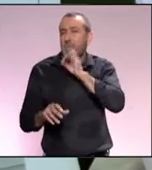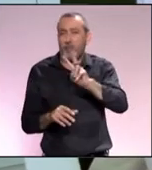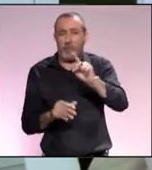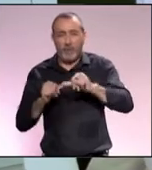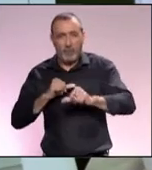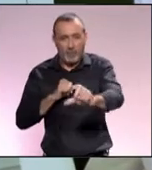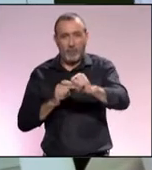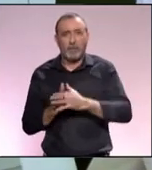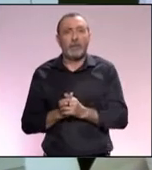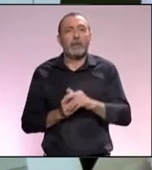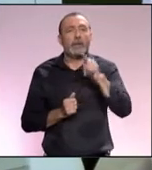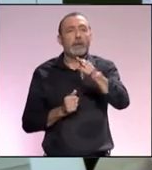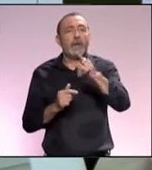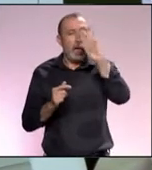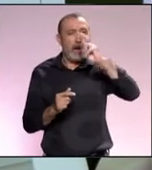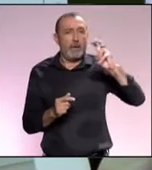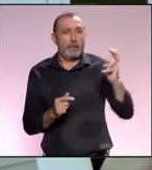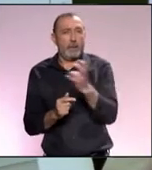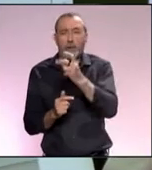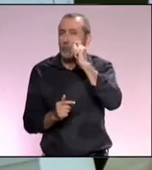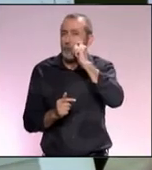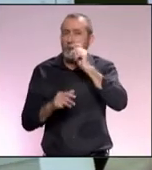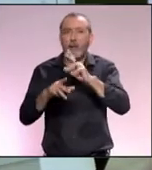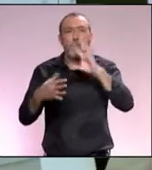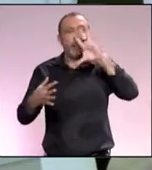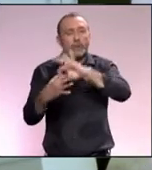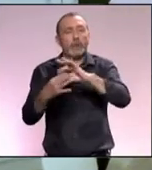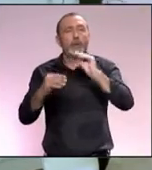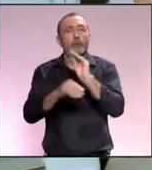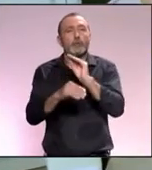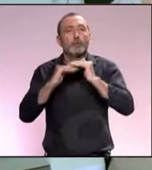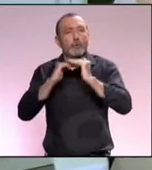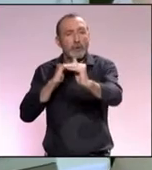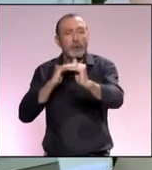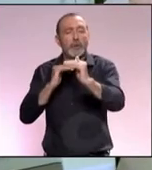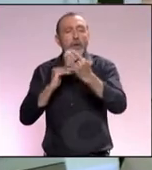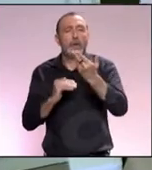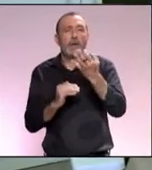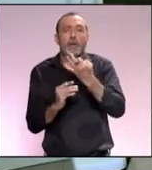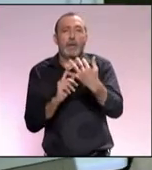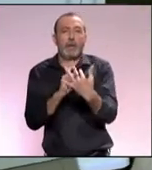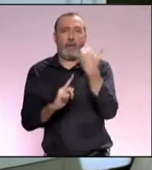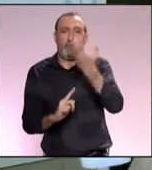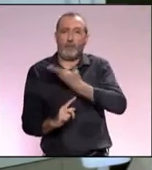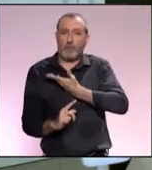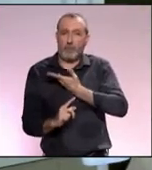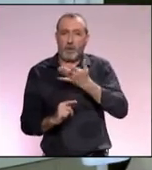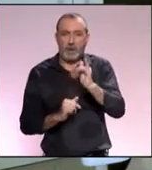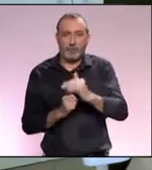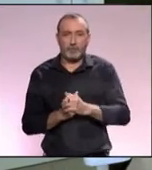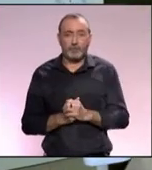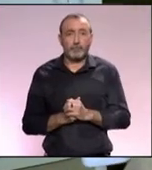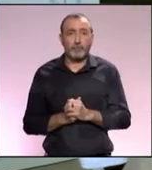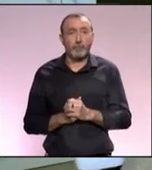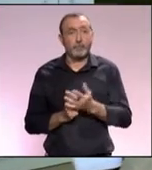está teniendo esta actividad turística en la sostenibilidad? Bueno, sin duda hay mucha gente que